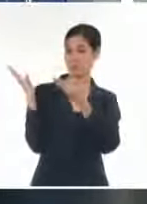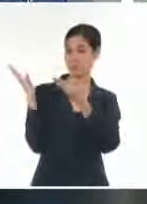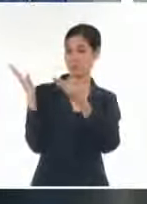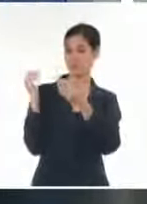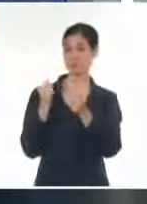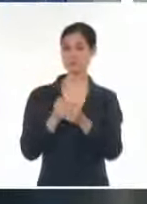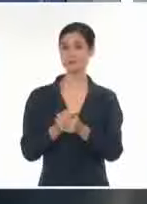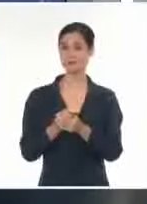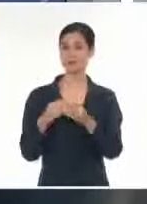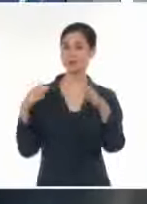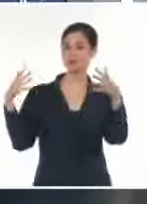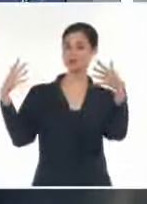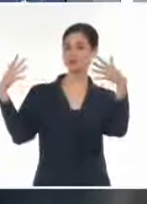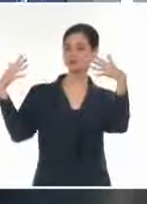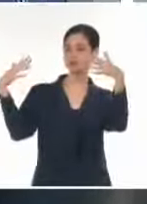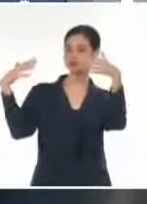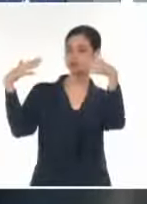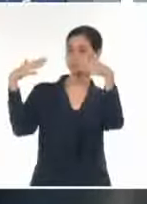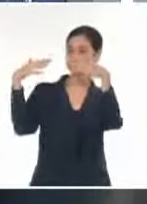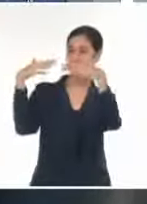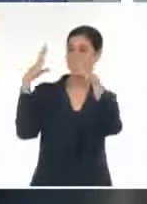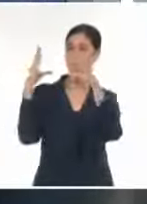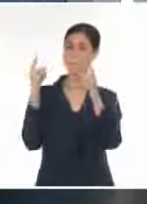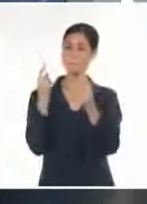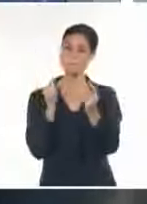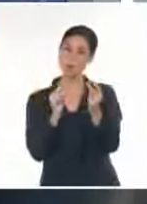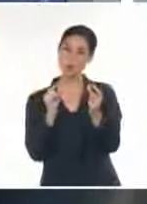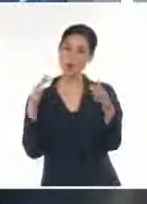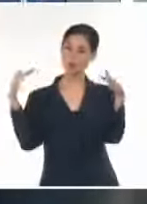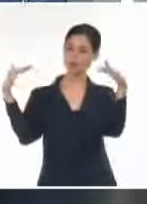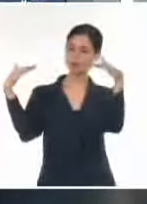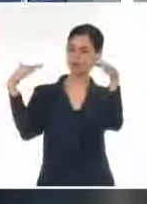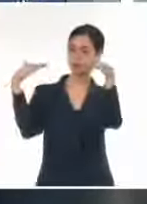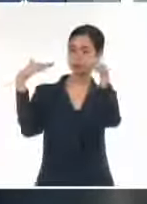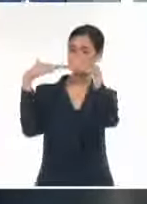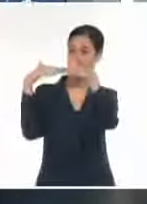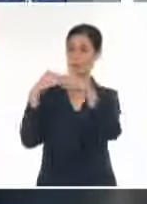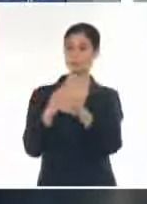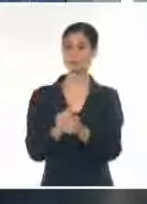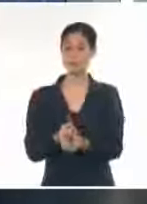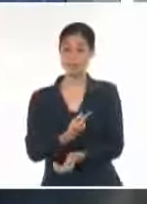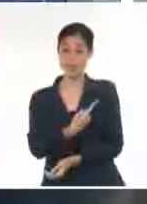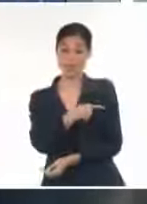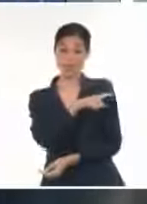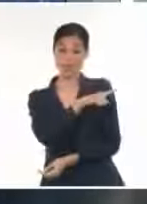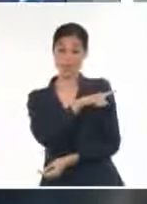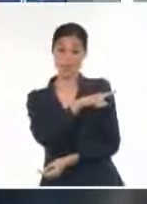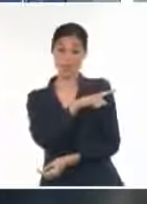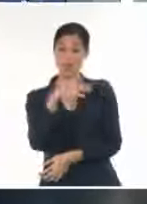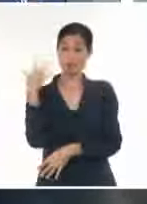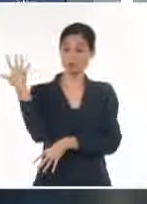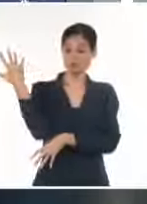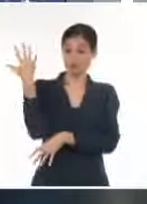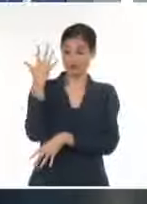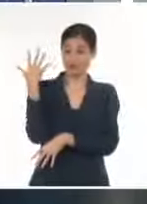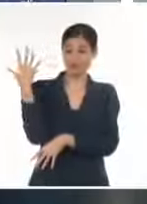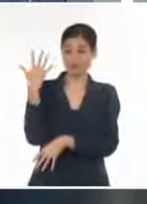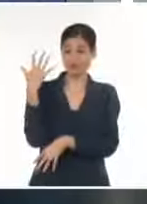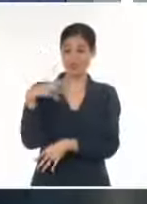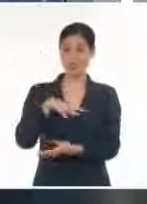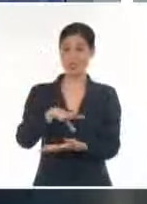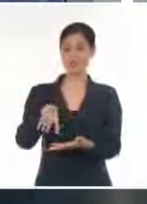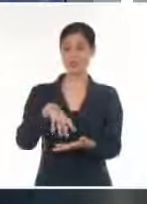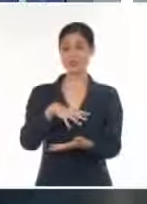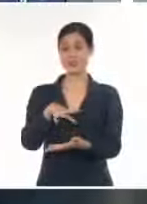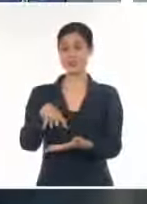nubosidad, pues tenemos que ayer se reportó una tormenta local severa en Mayarí, y esto fue relacionado con el